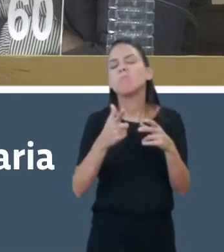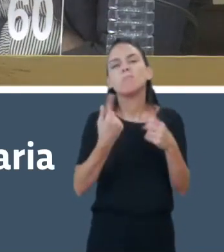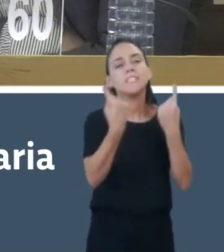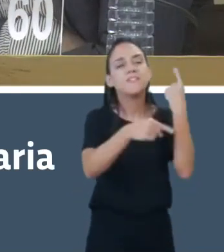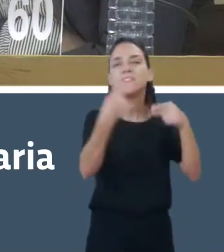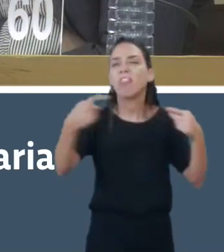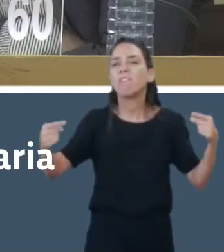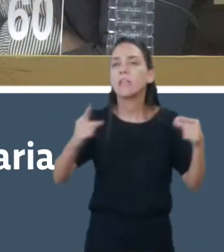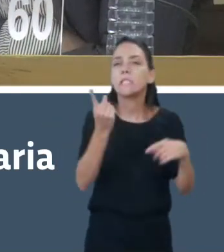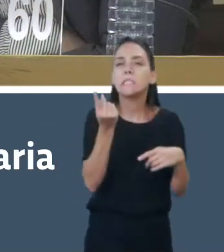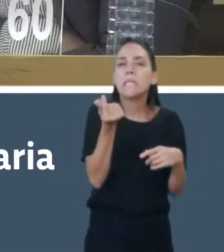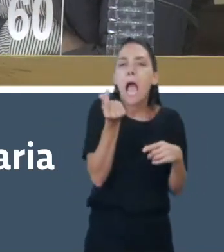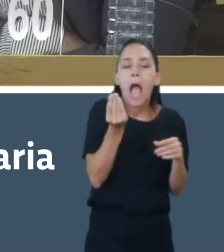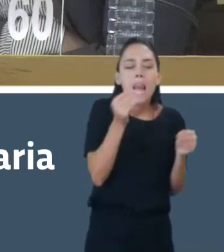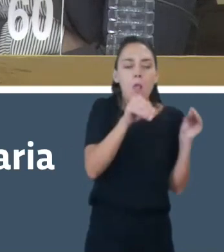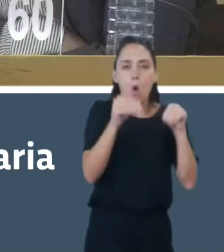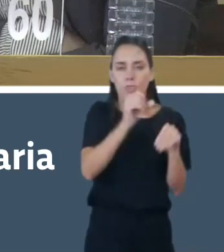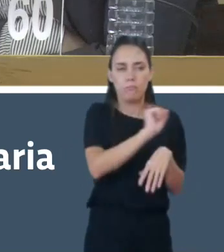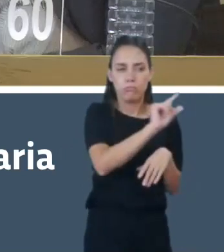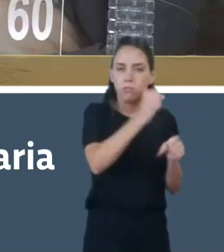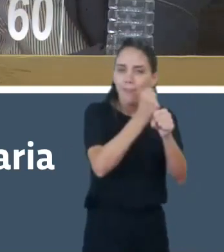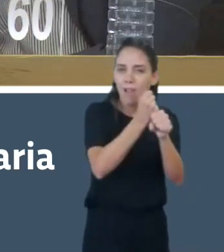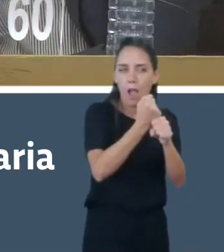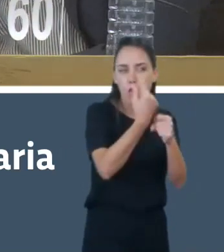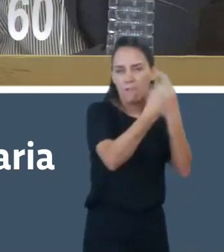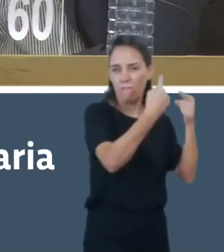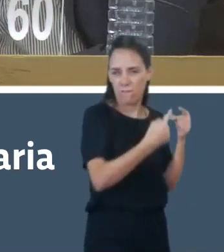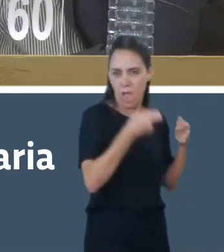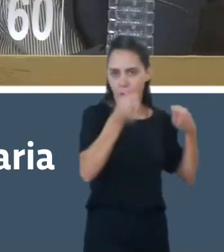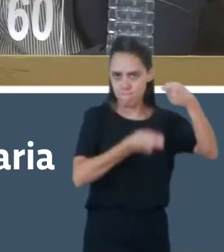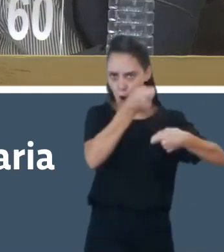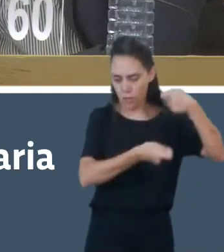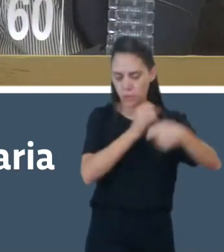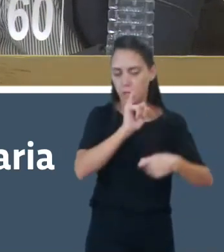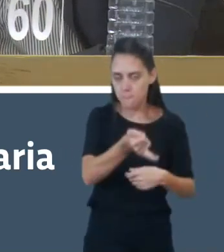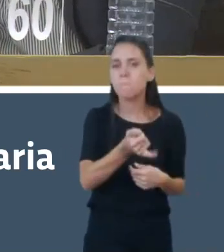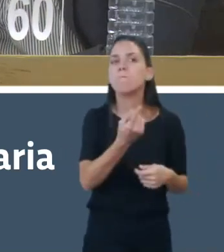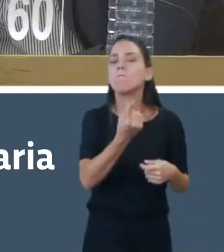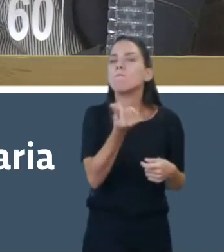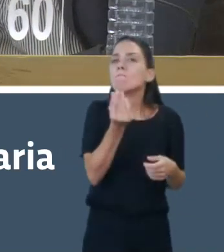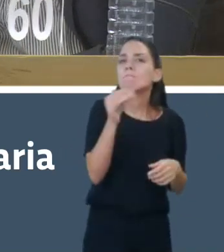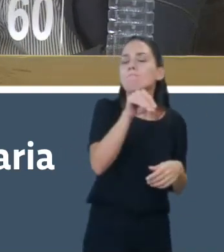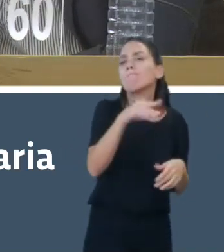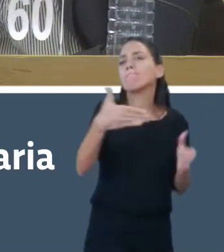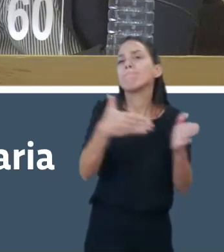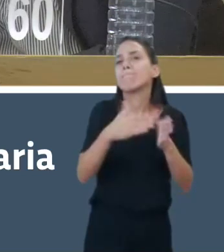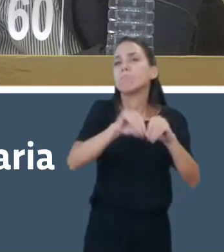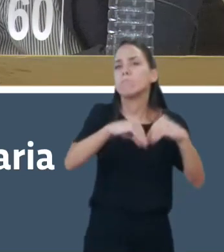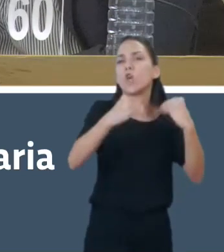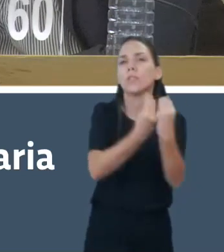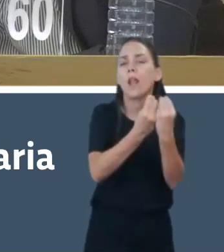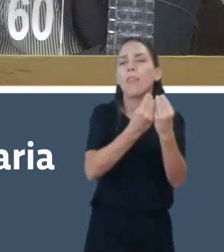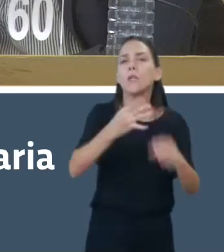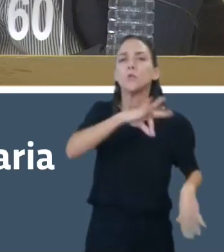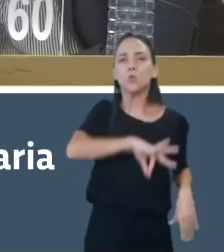los aportes de los trabajadores, y haciendo un cálculo referenciado en el total de sueldos que paga la Administración Pública y aplicando ese